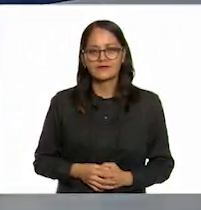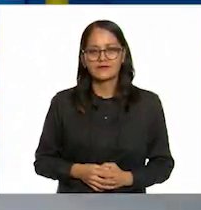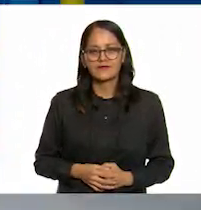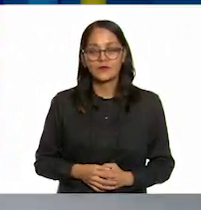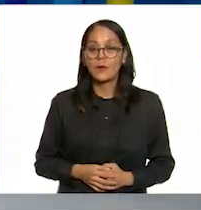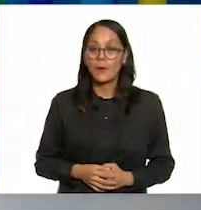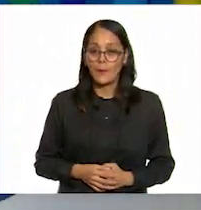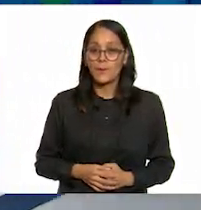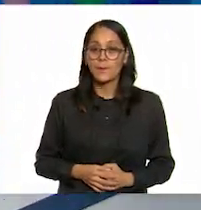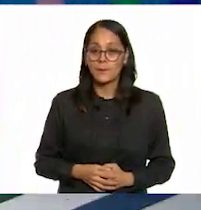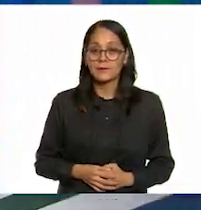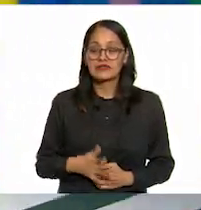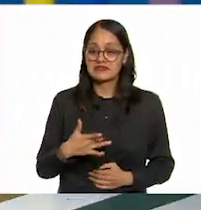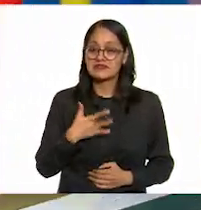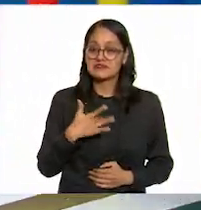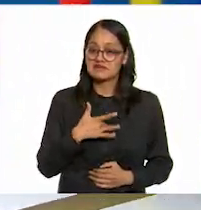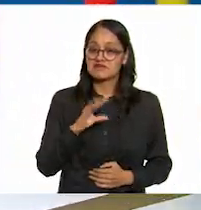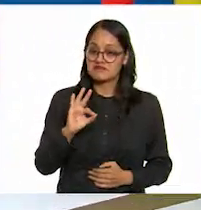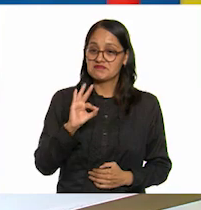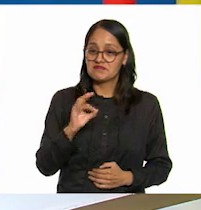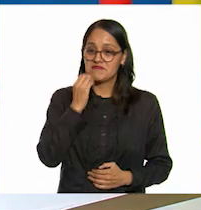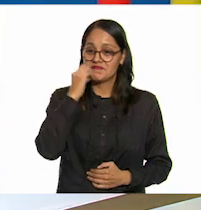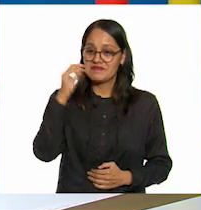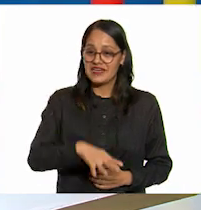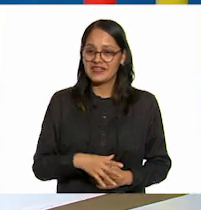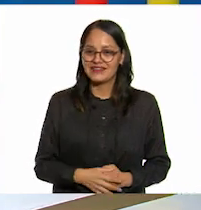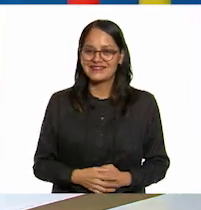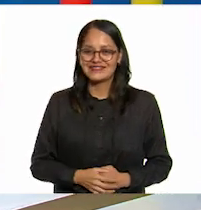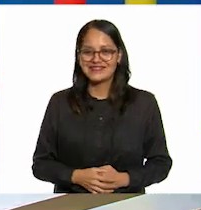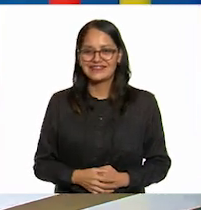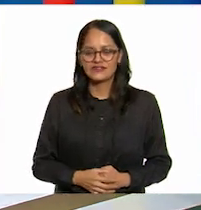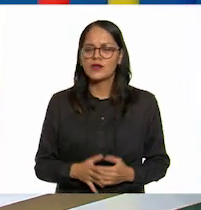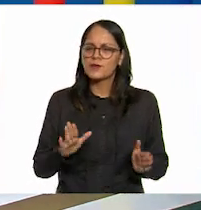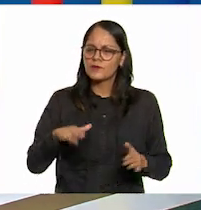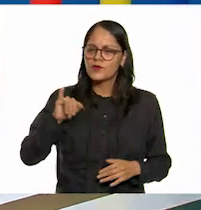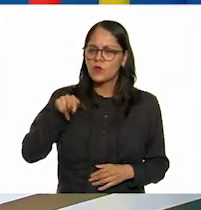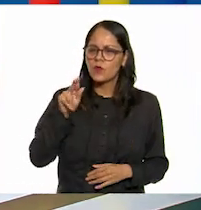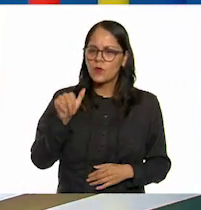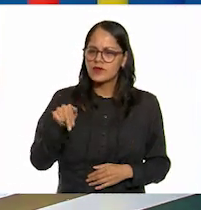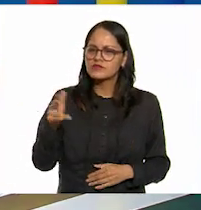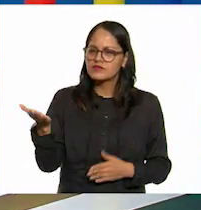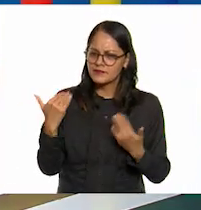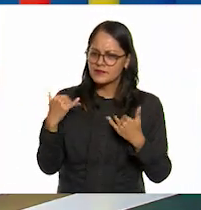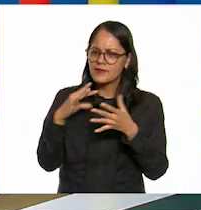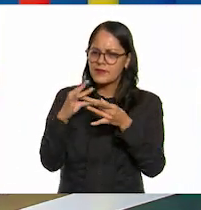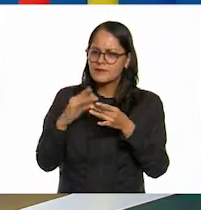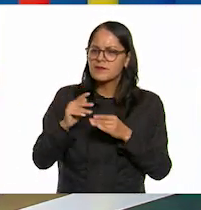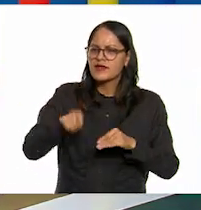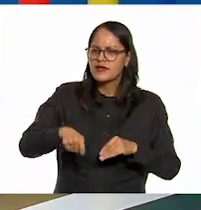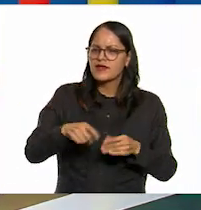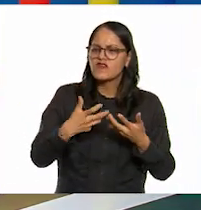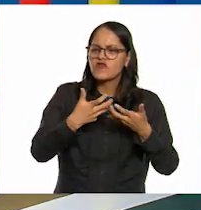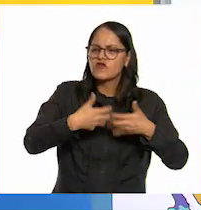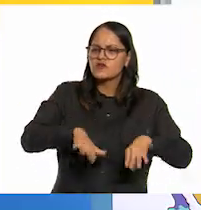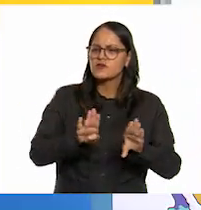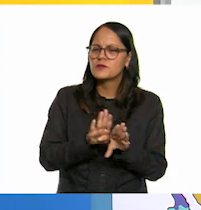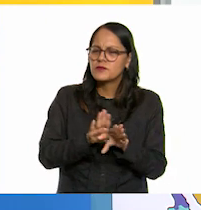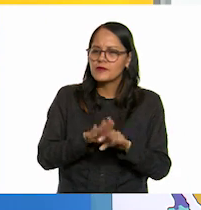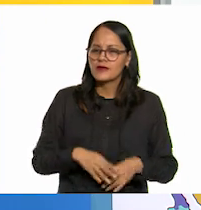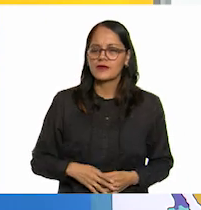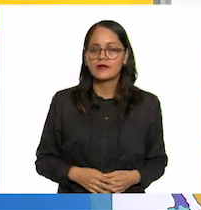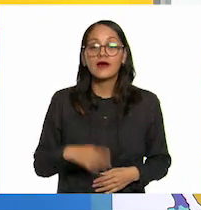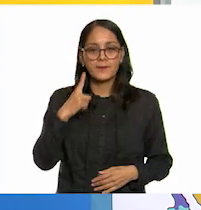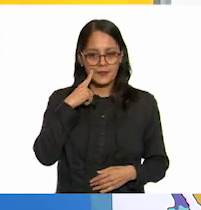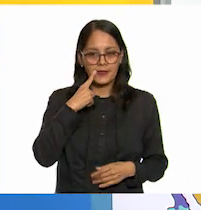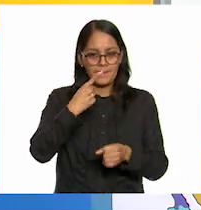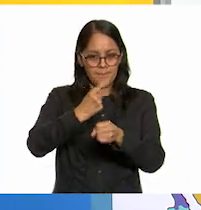órale se siente ajá cuadricito juan carlos me podías explicar su funcionamiento claro que sí maestro